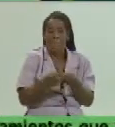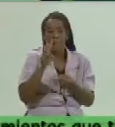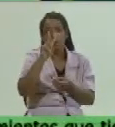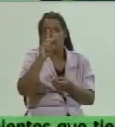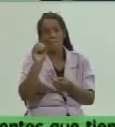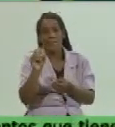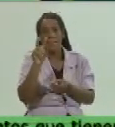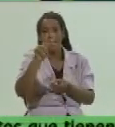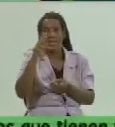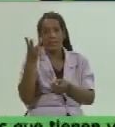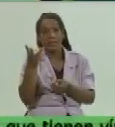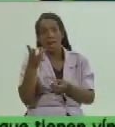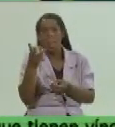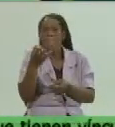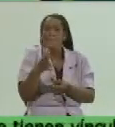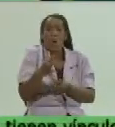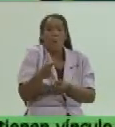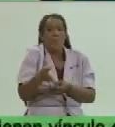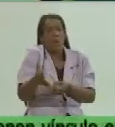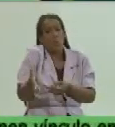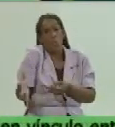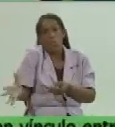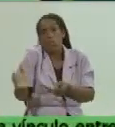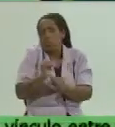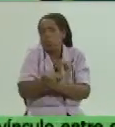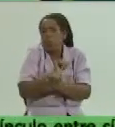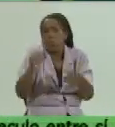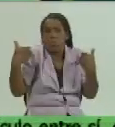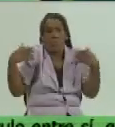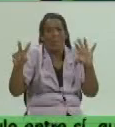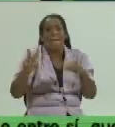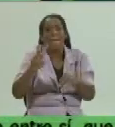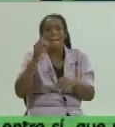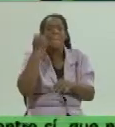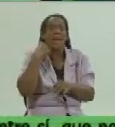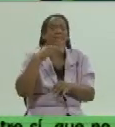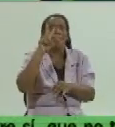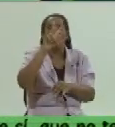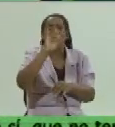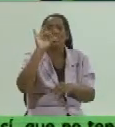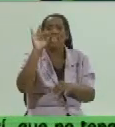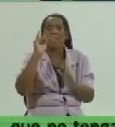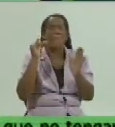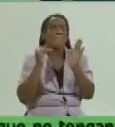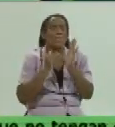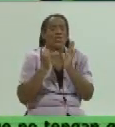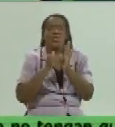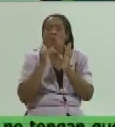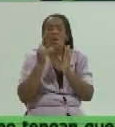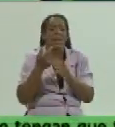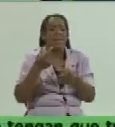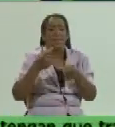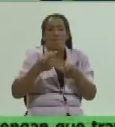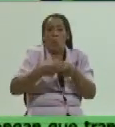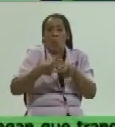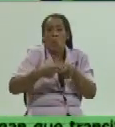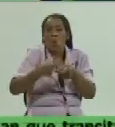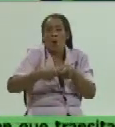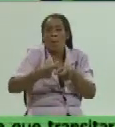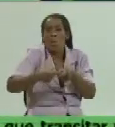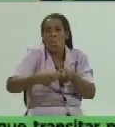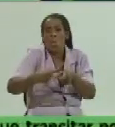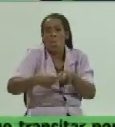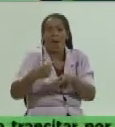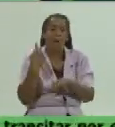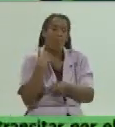más o menos una soberanía de más de 27 millones de huevos anual ahí y que